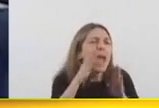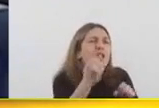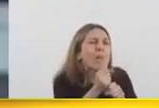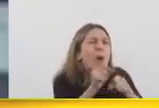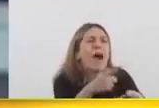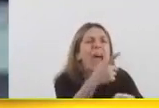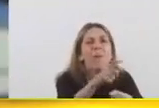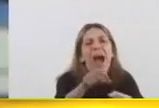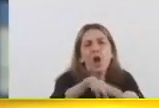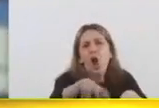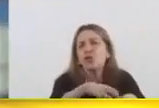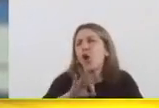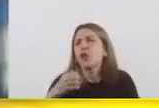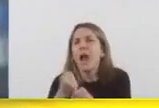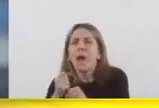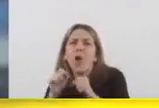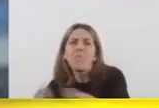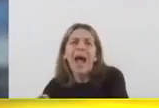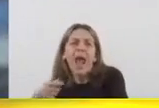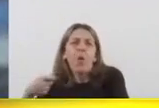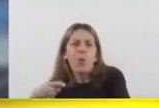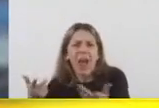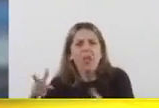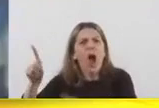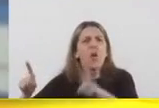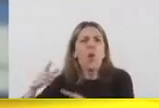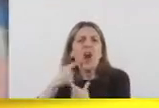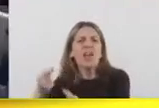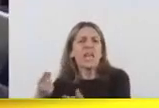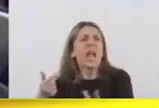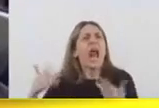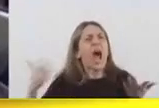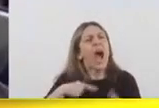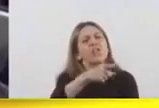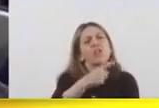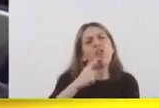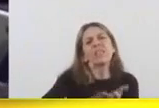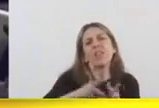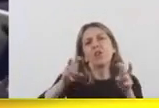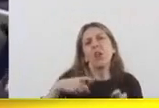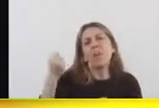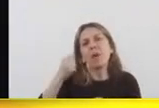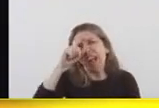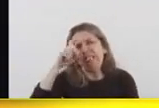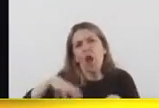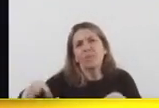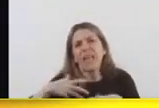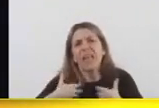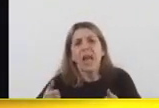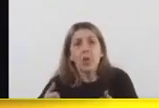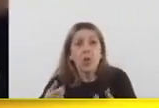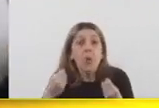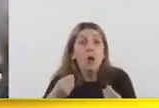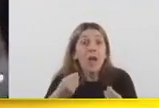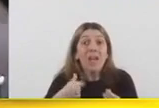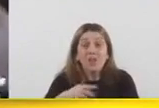Muchos me criticaron cuando dije que entre la salud y la economía yo elegía la salud y elegía la vida. Porque cuando elegía la salud, elegía la